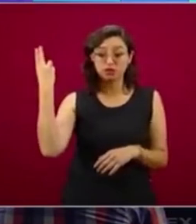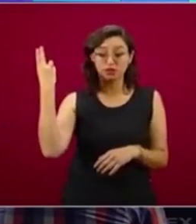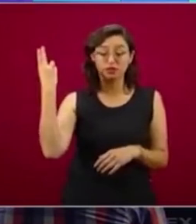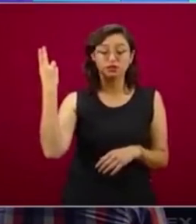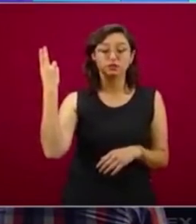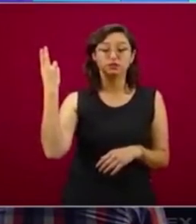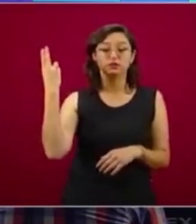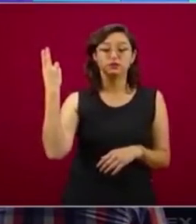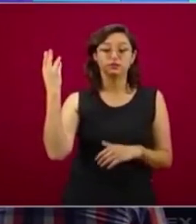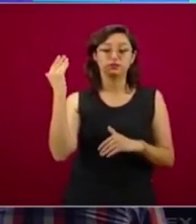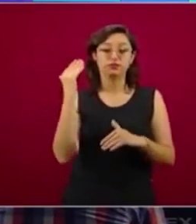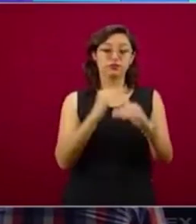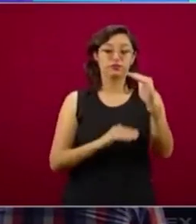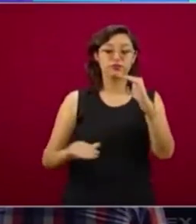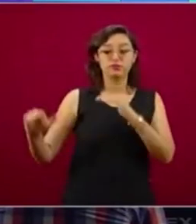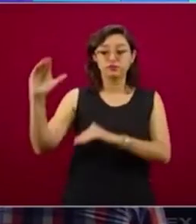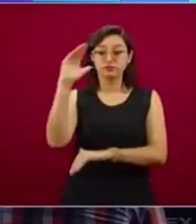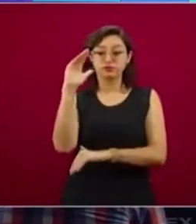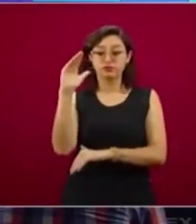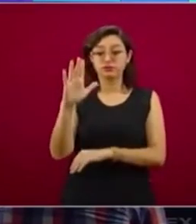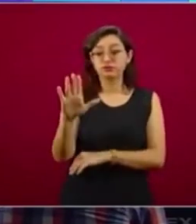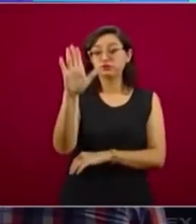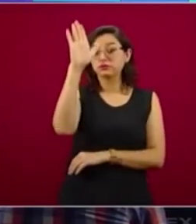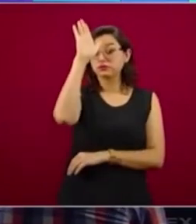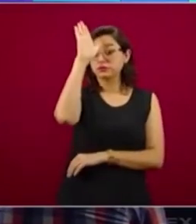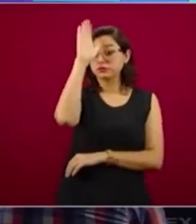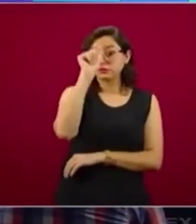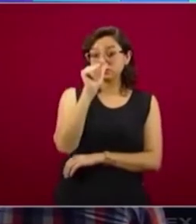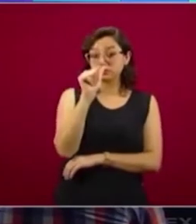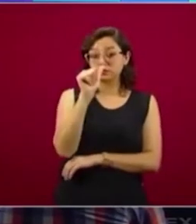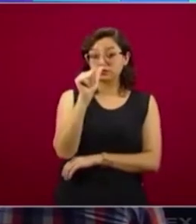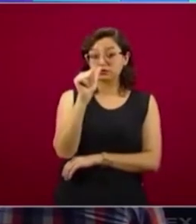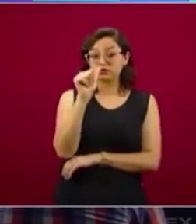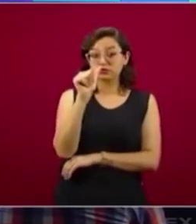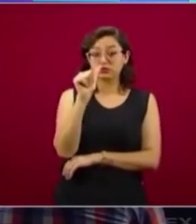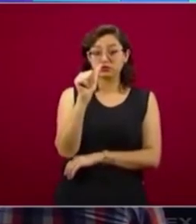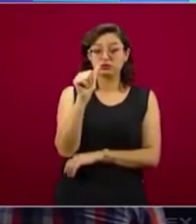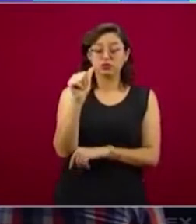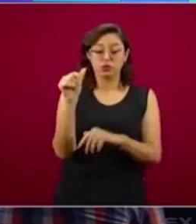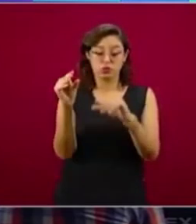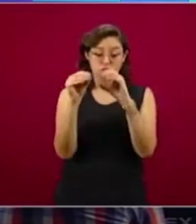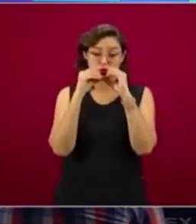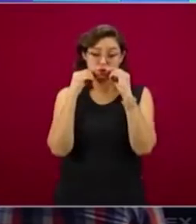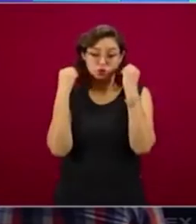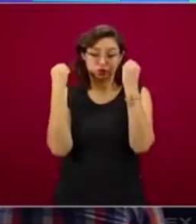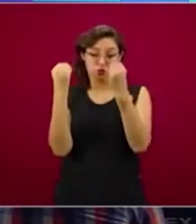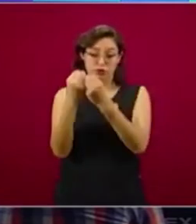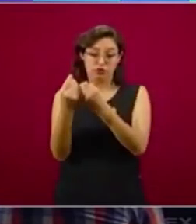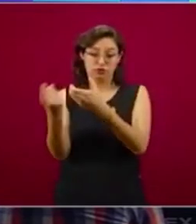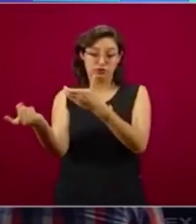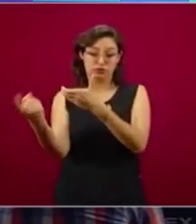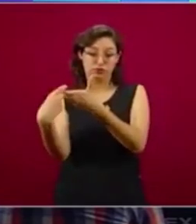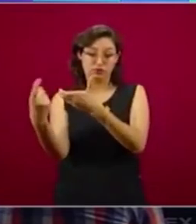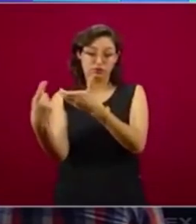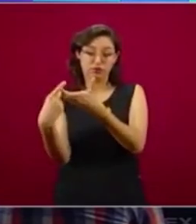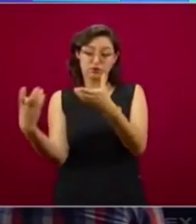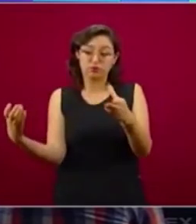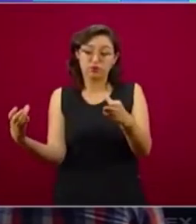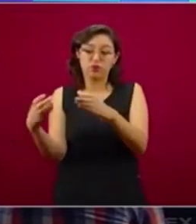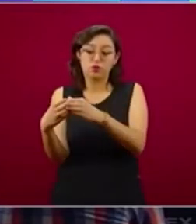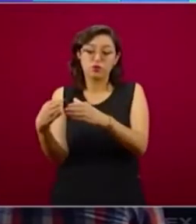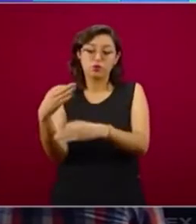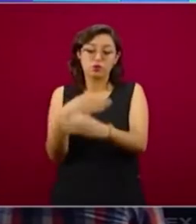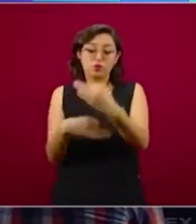Hay un acuerdo de ANUYES, que es la organización que aglutina a las universidades